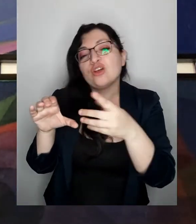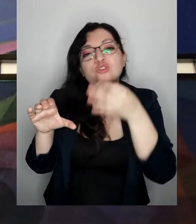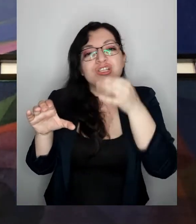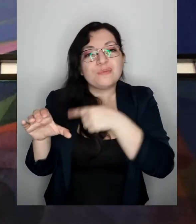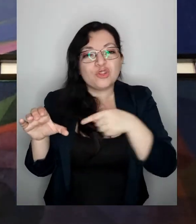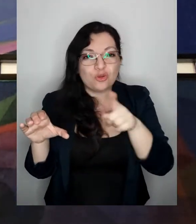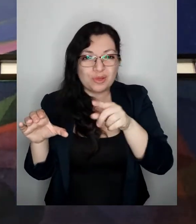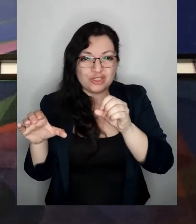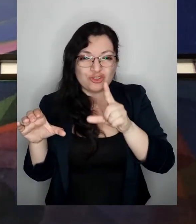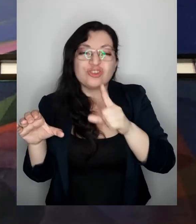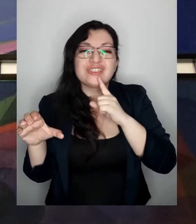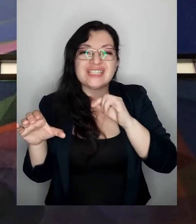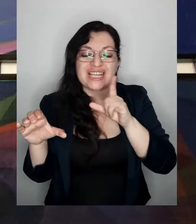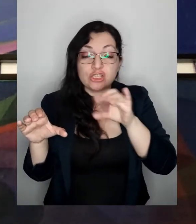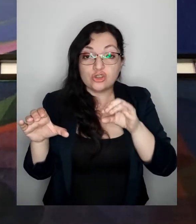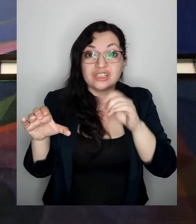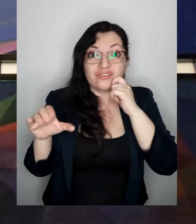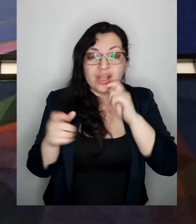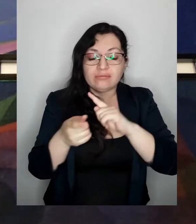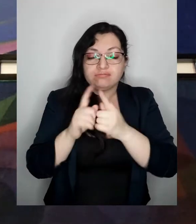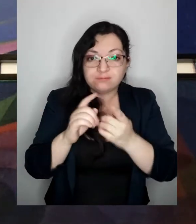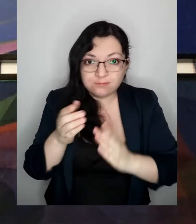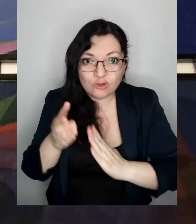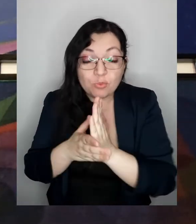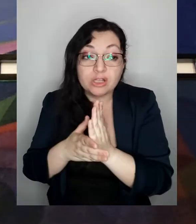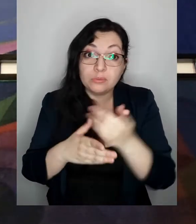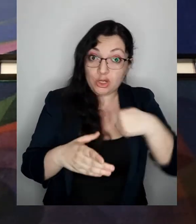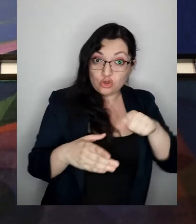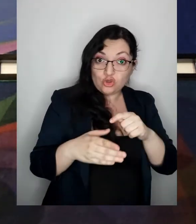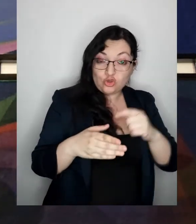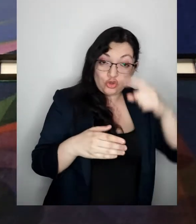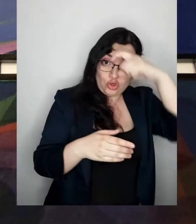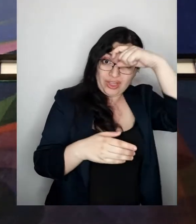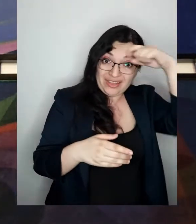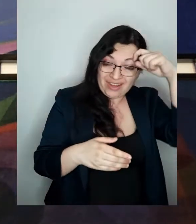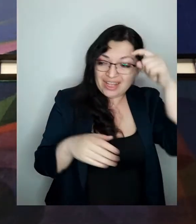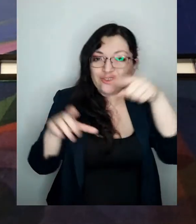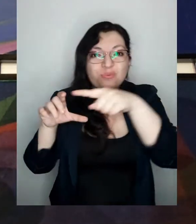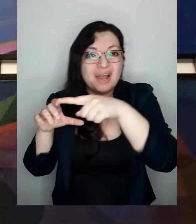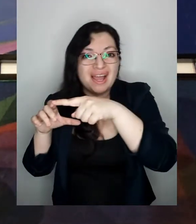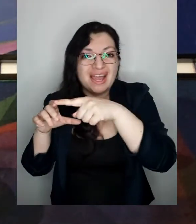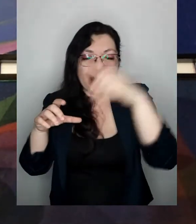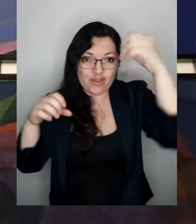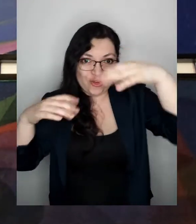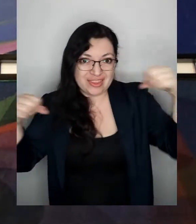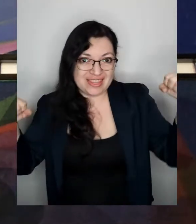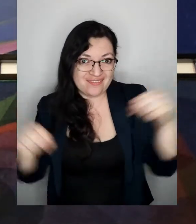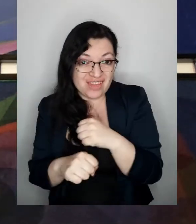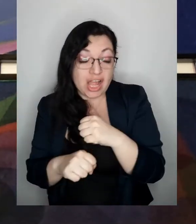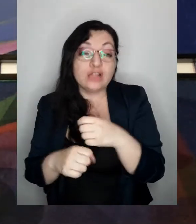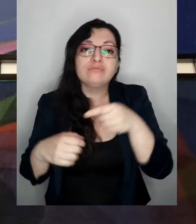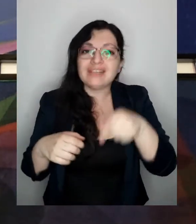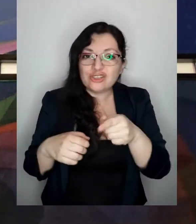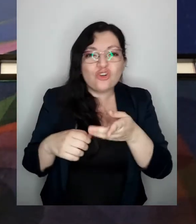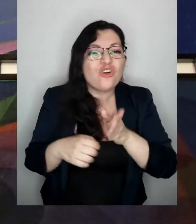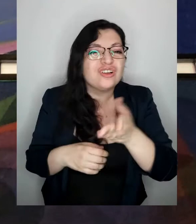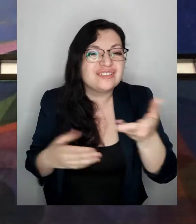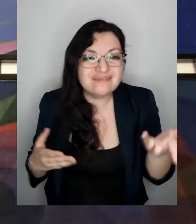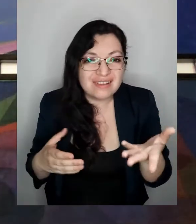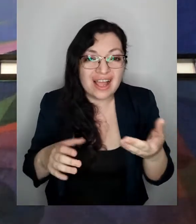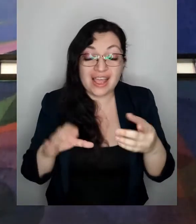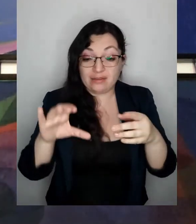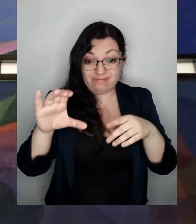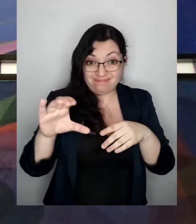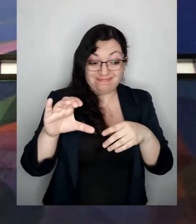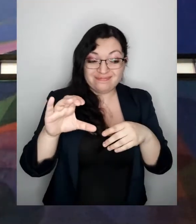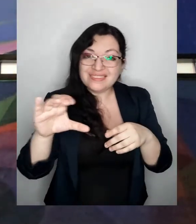el solsticio para nosotros de verano para el hemisferio norte de invierno esto continúa la tierra